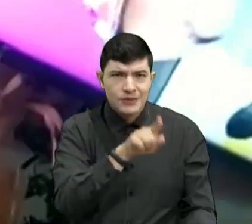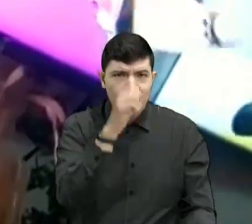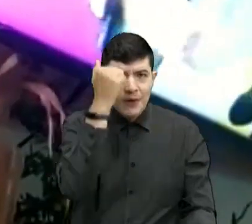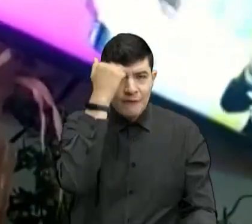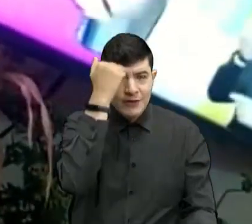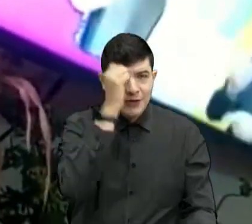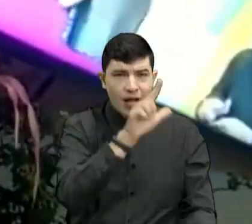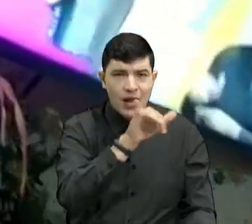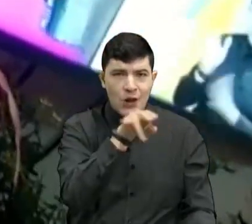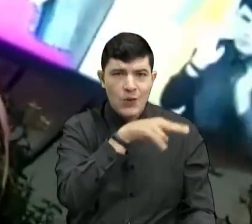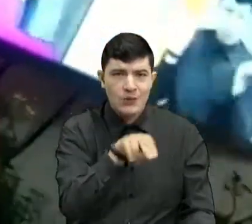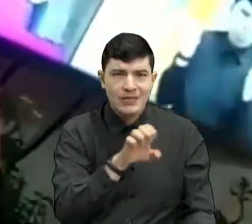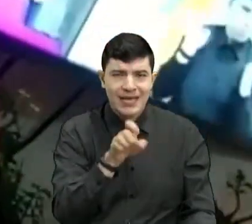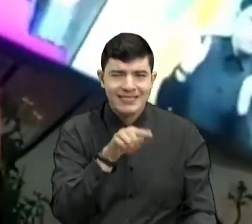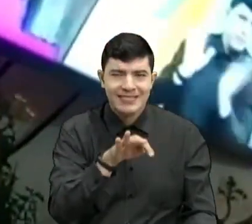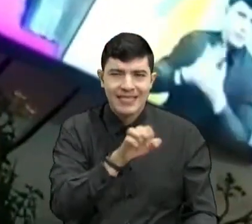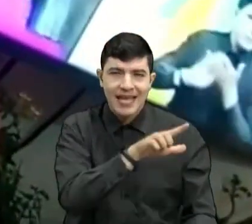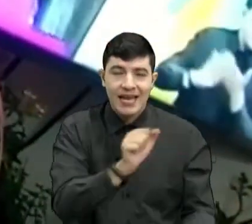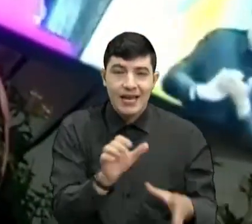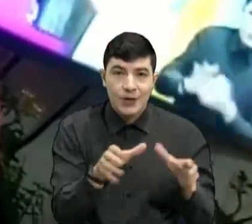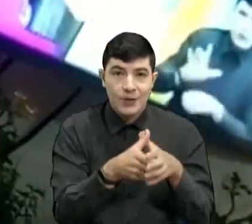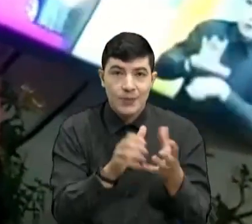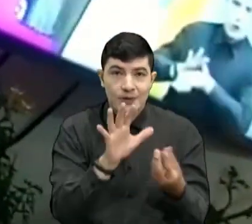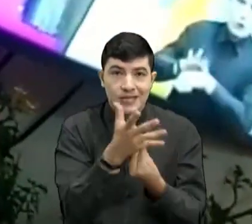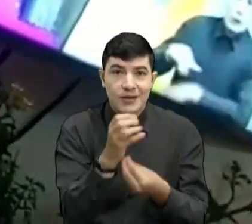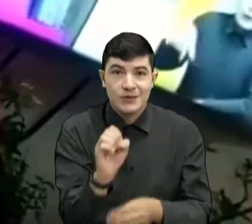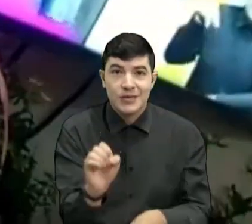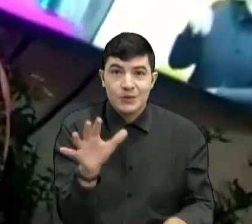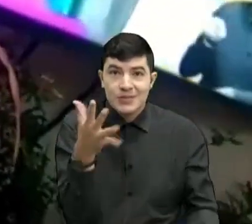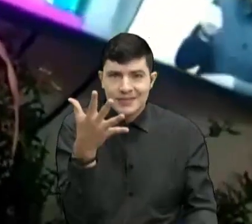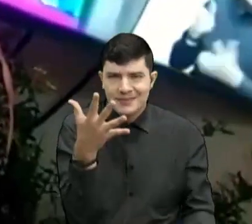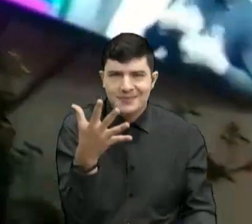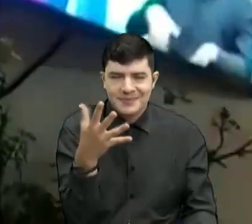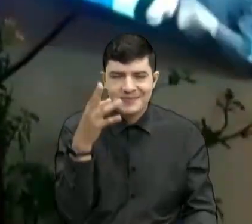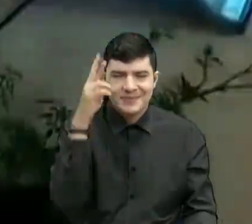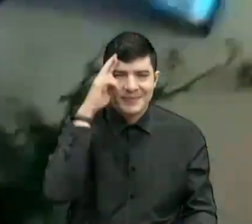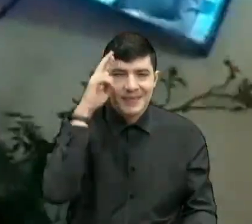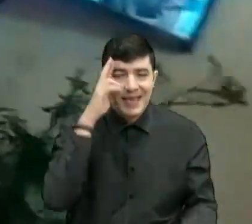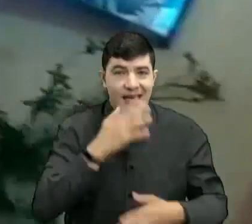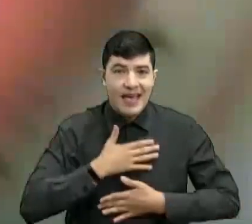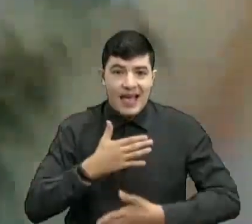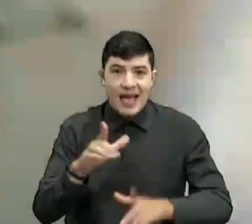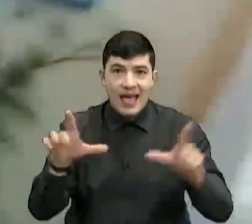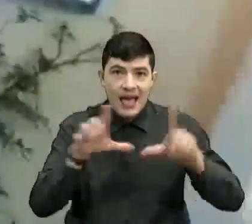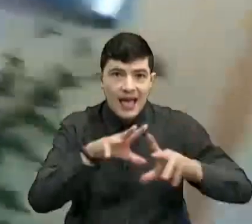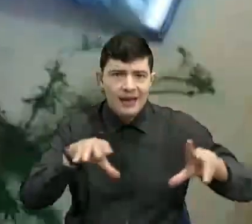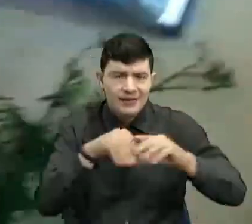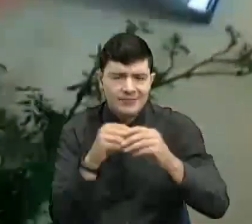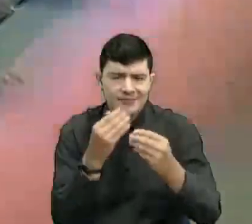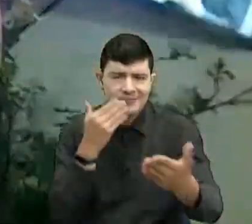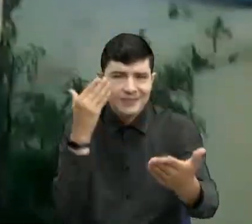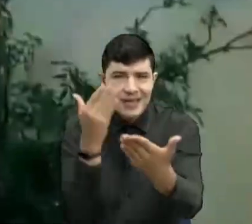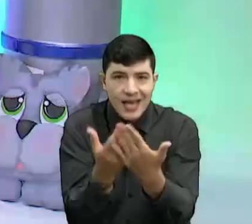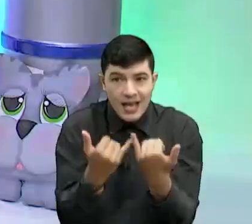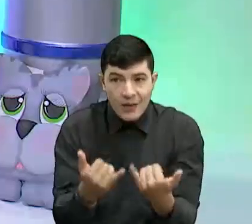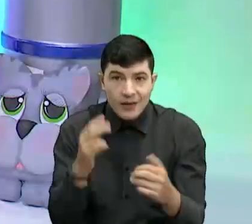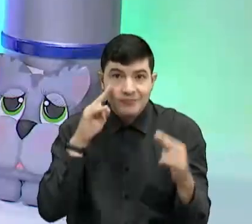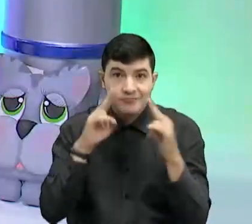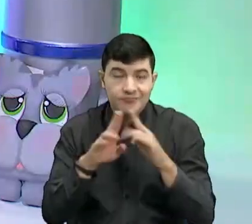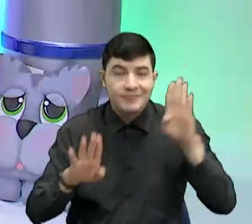505. Hoy le quiero enviar un saludo a Canal TRO, que muchísimas gracias. Yo veo presente, profe.